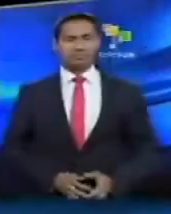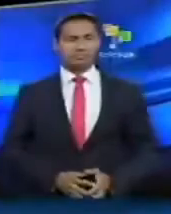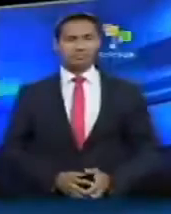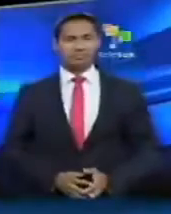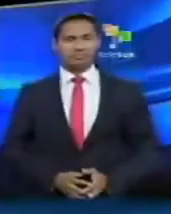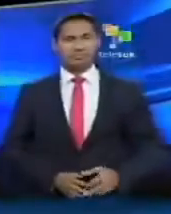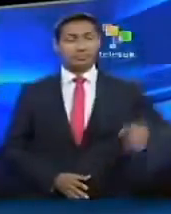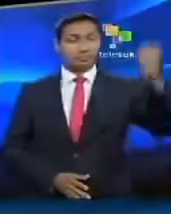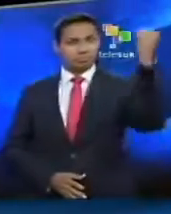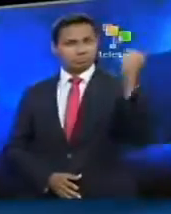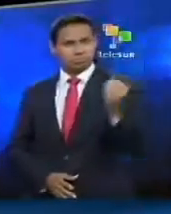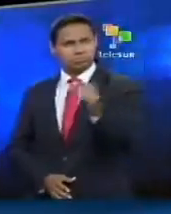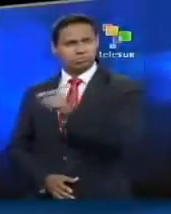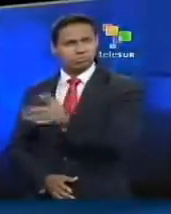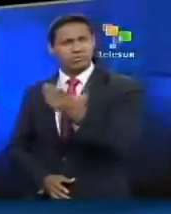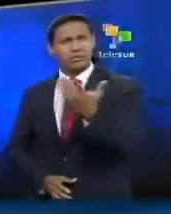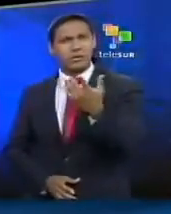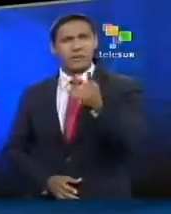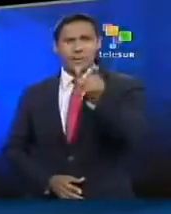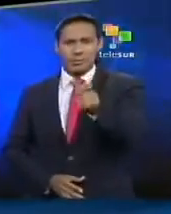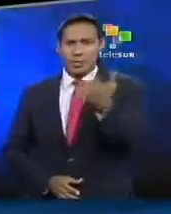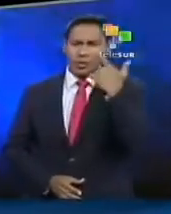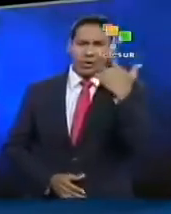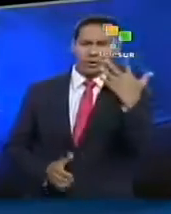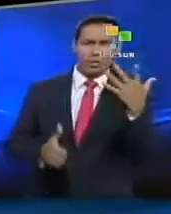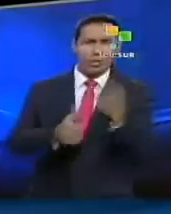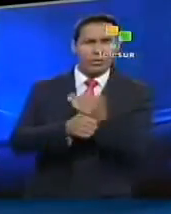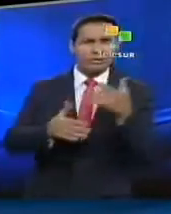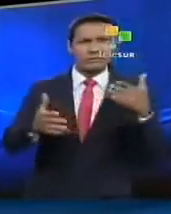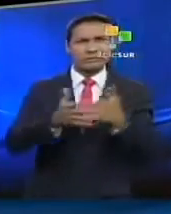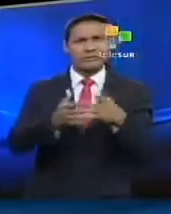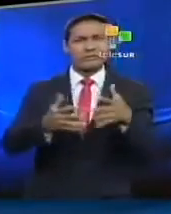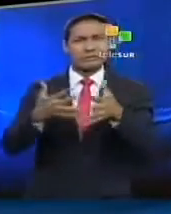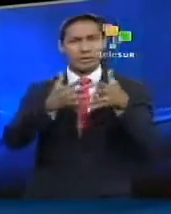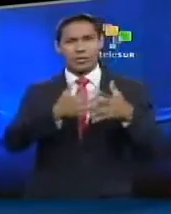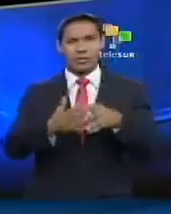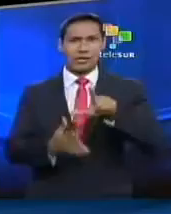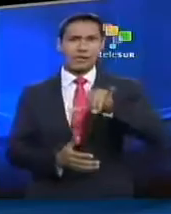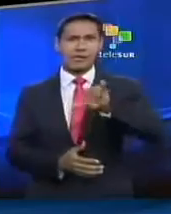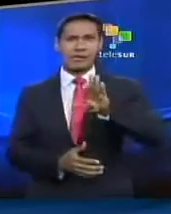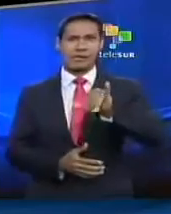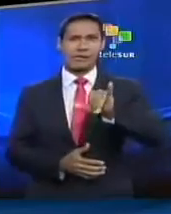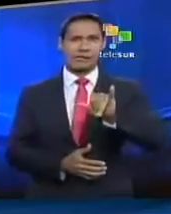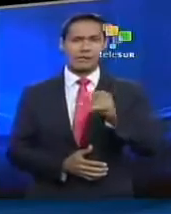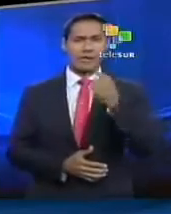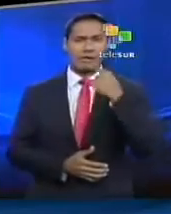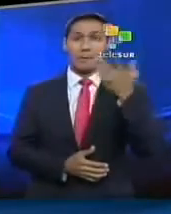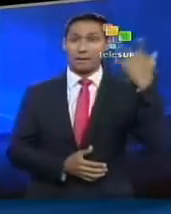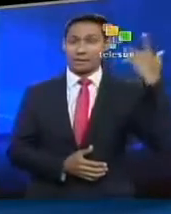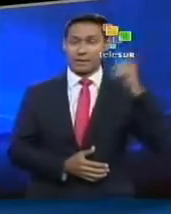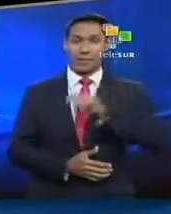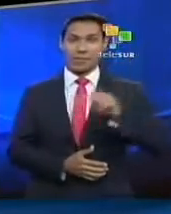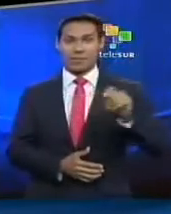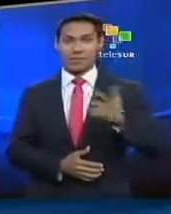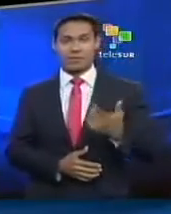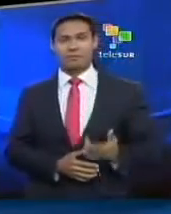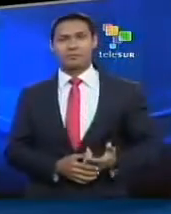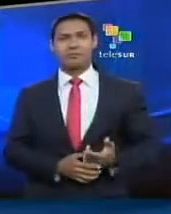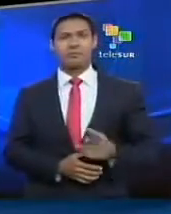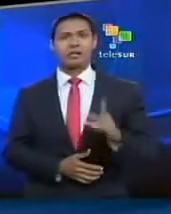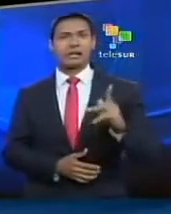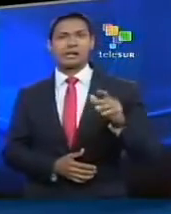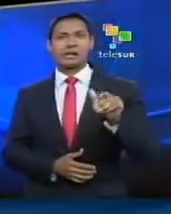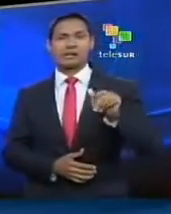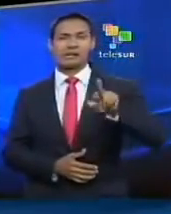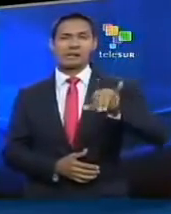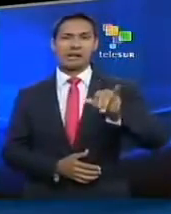Fue asesinado en el Cairo un sospechoso de participar en el ataque contra el consulado estadounidense en Libia, perpetrado el mes pasado. Se